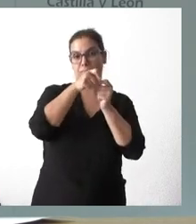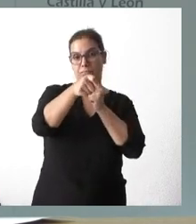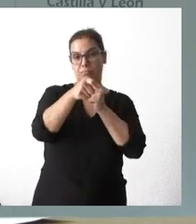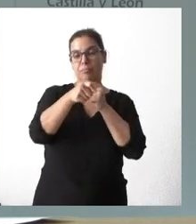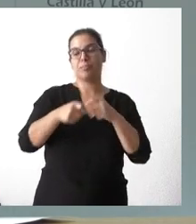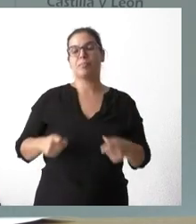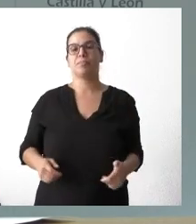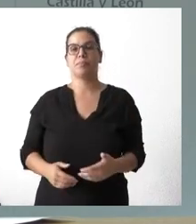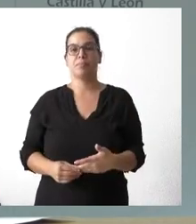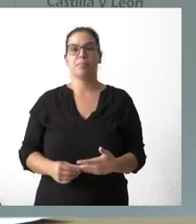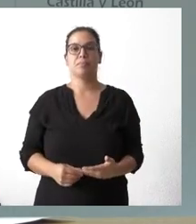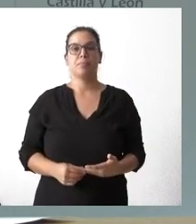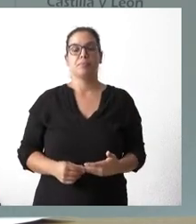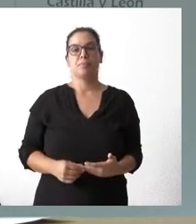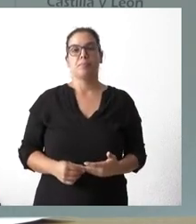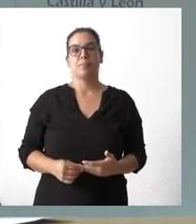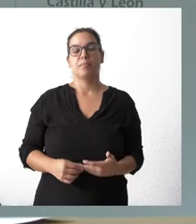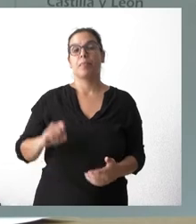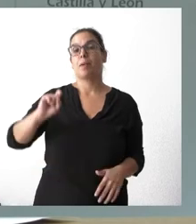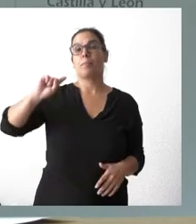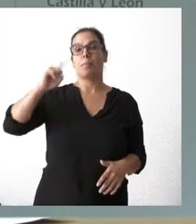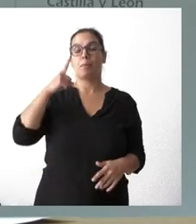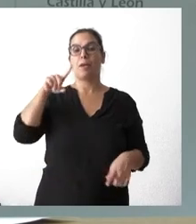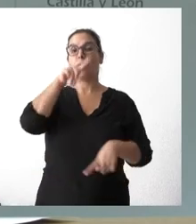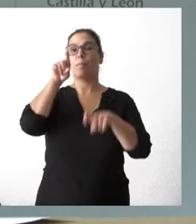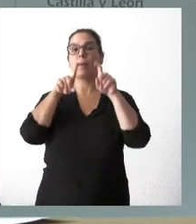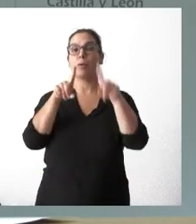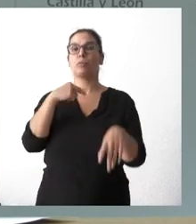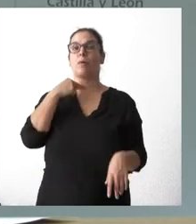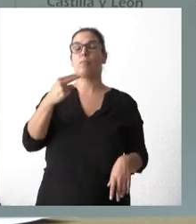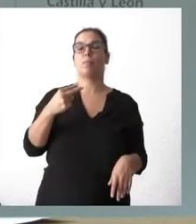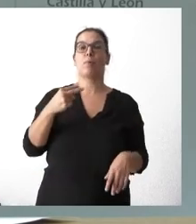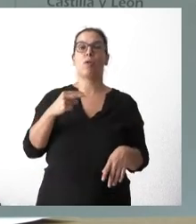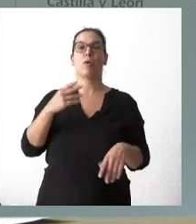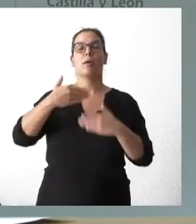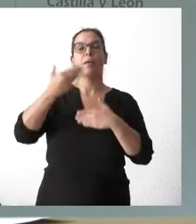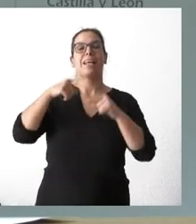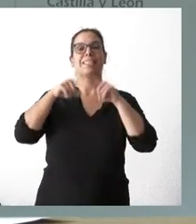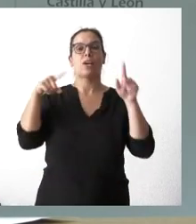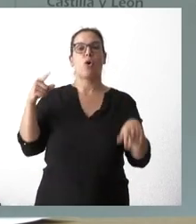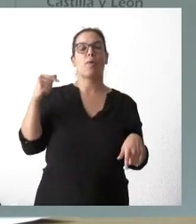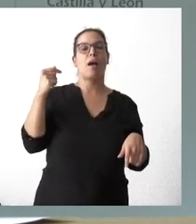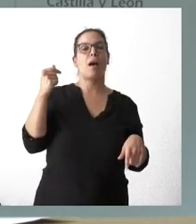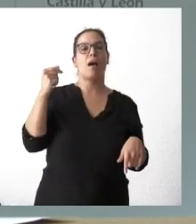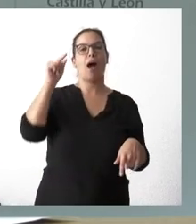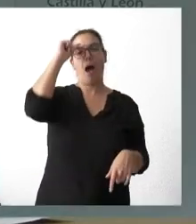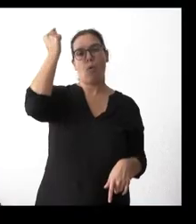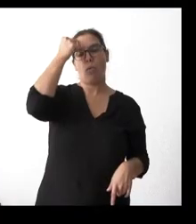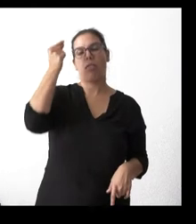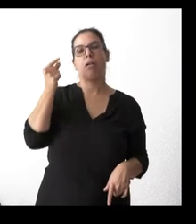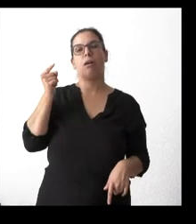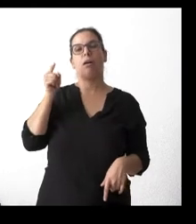forma telemática. Vamos a iniciar hoy ese turno con Begoña Rincón, de Segovia Udaz. Begoña, buenos días. Adelante.